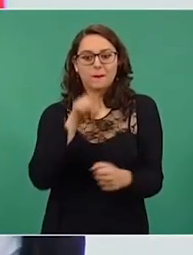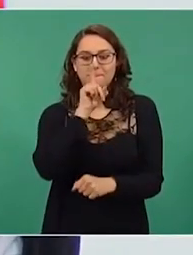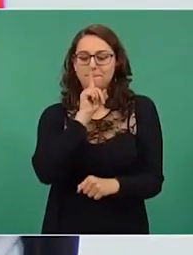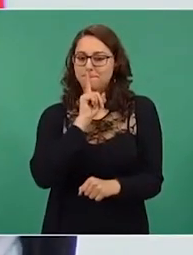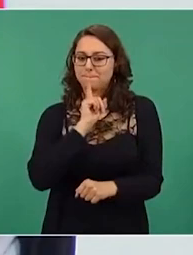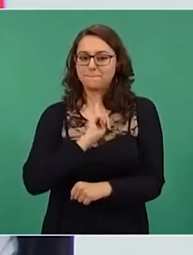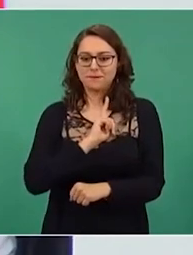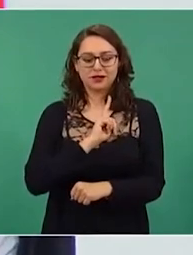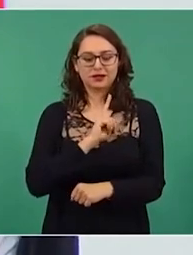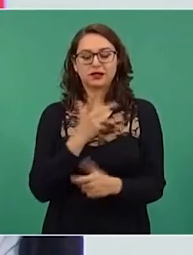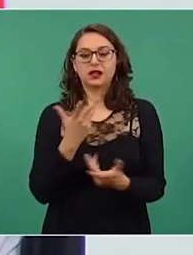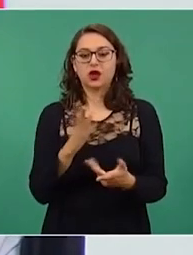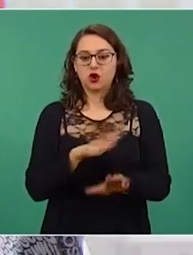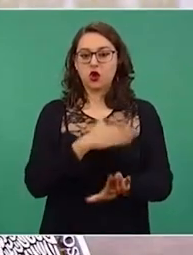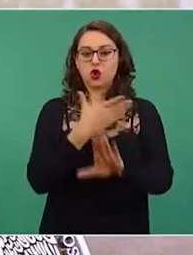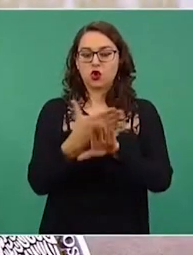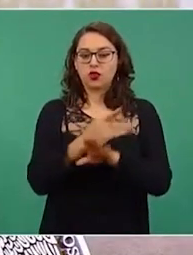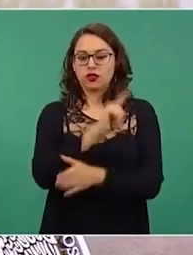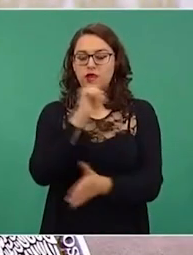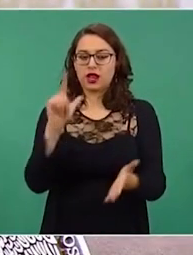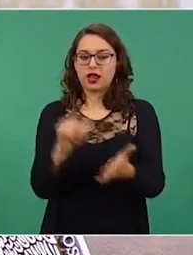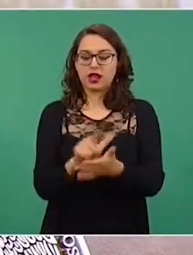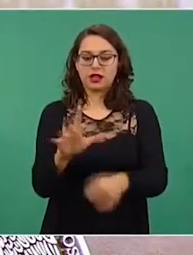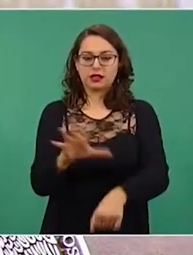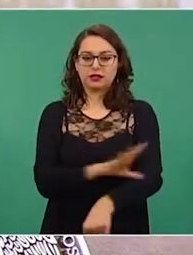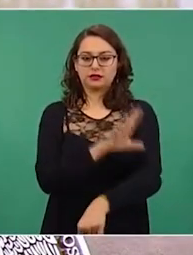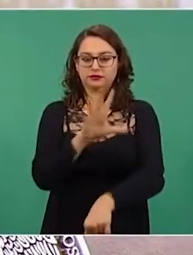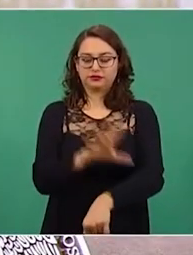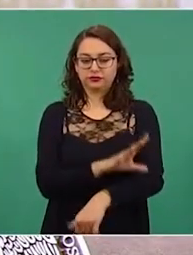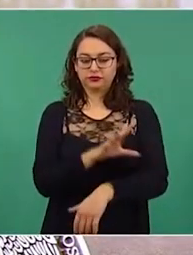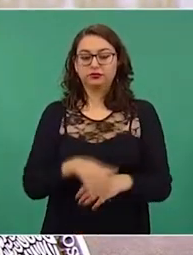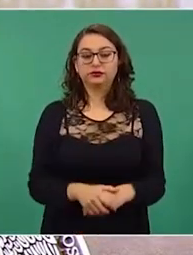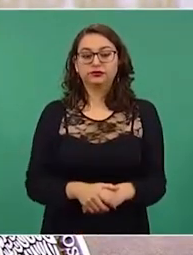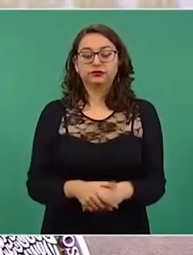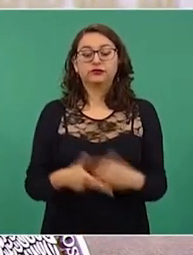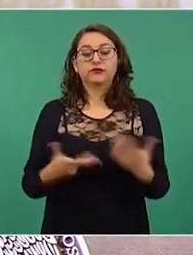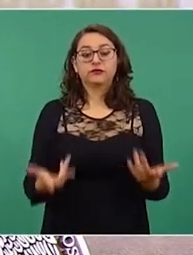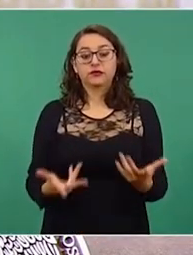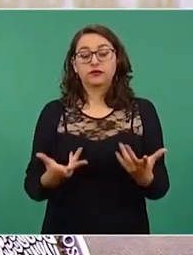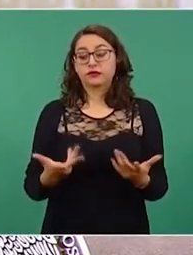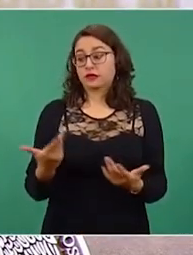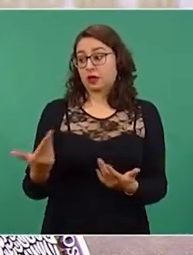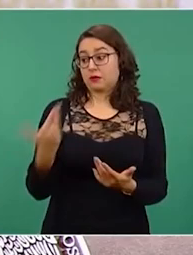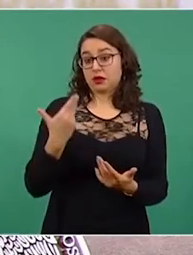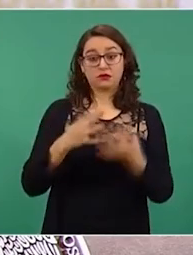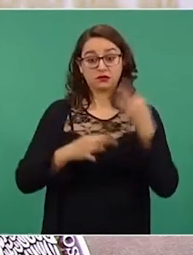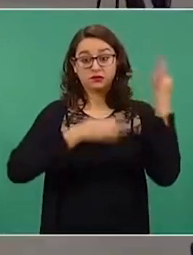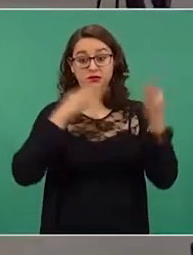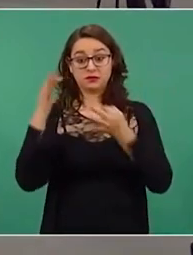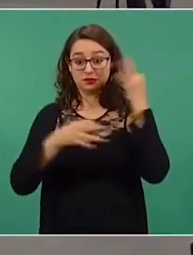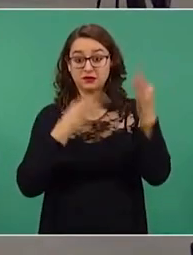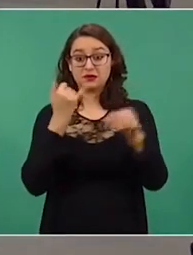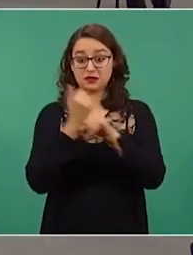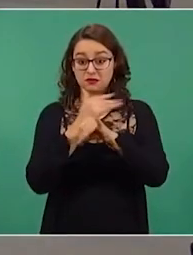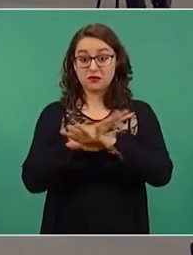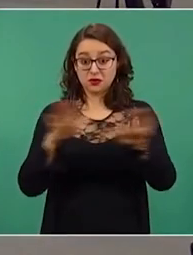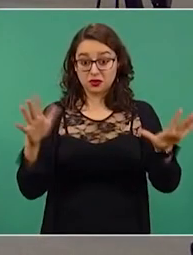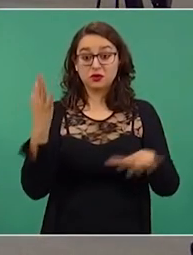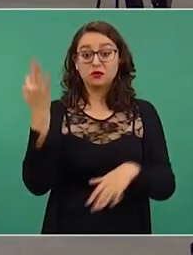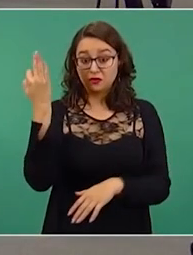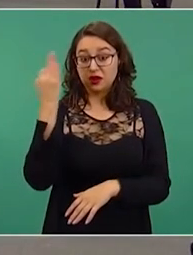la reforma eléctrica. En muchos medios divulgaron información falsa, por ejemplo, de que la